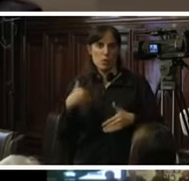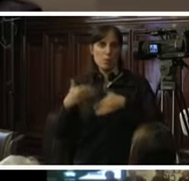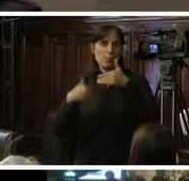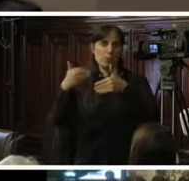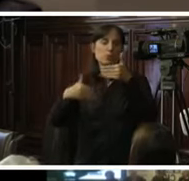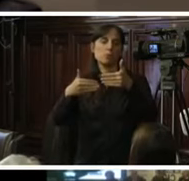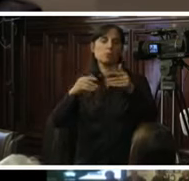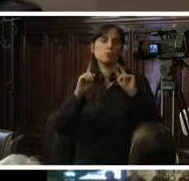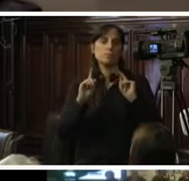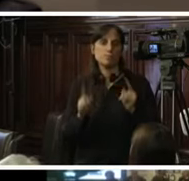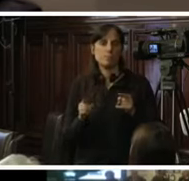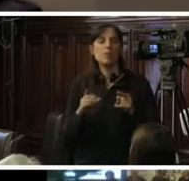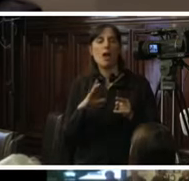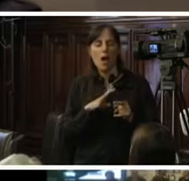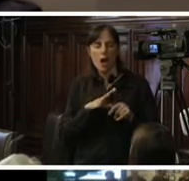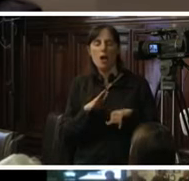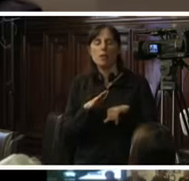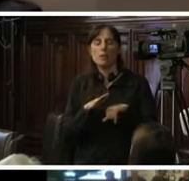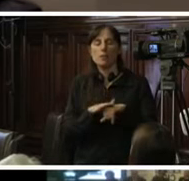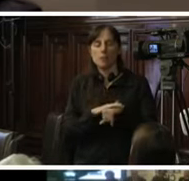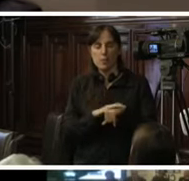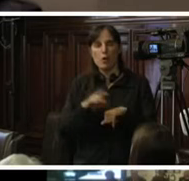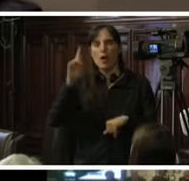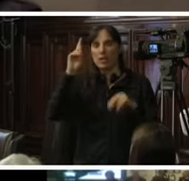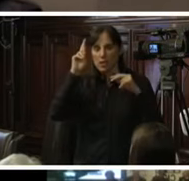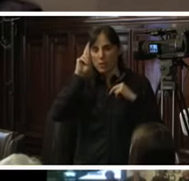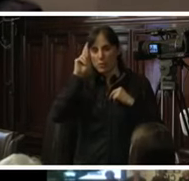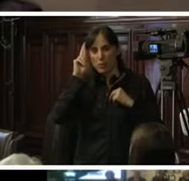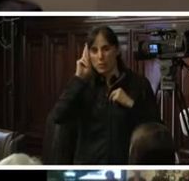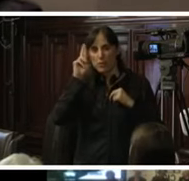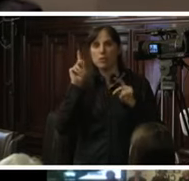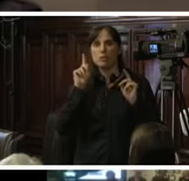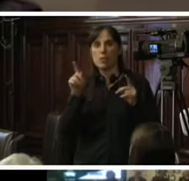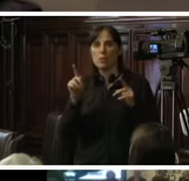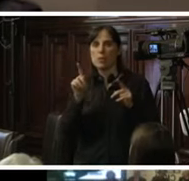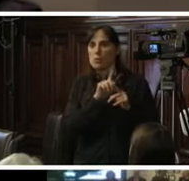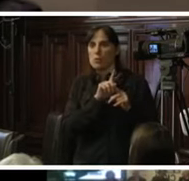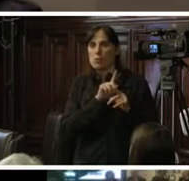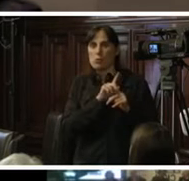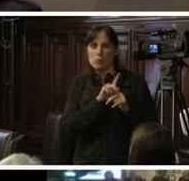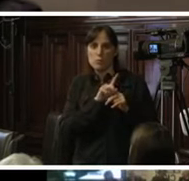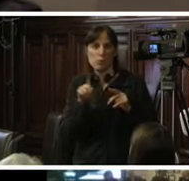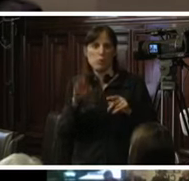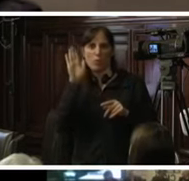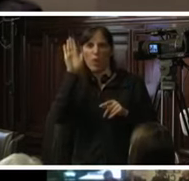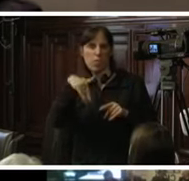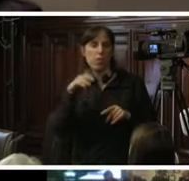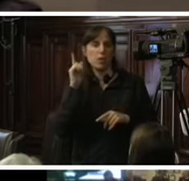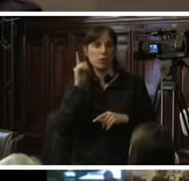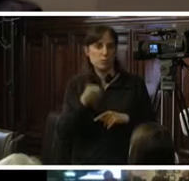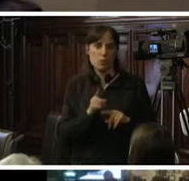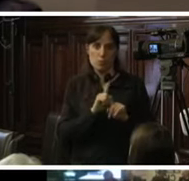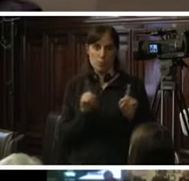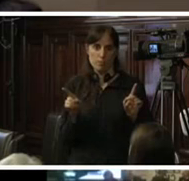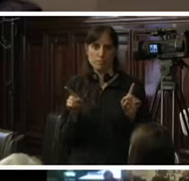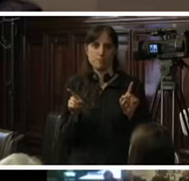primar también los principios de razonabilidad y de interdicción de la arbitrariedad y en el supuesto